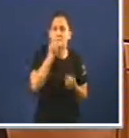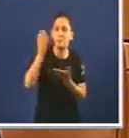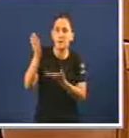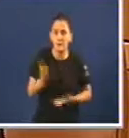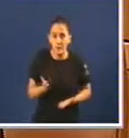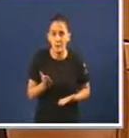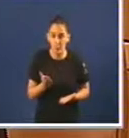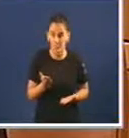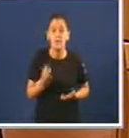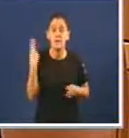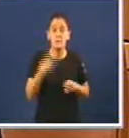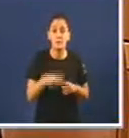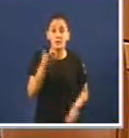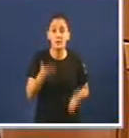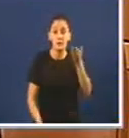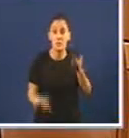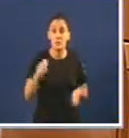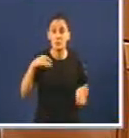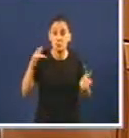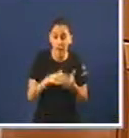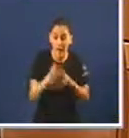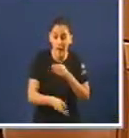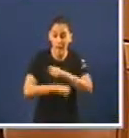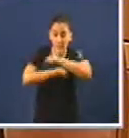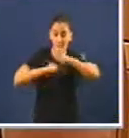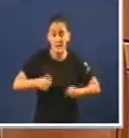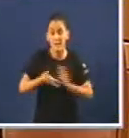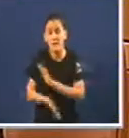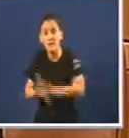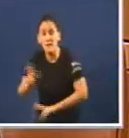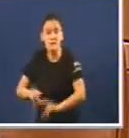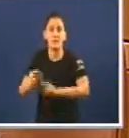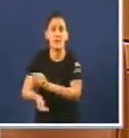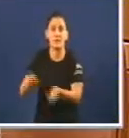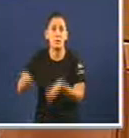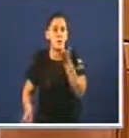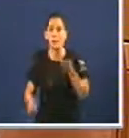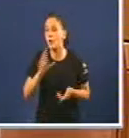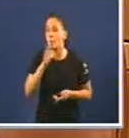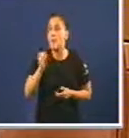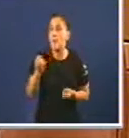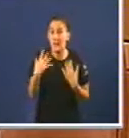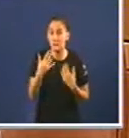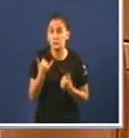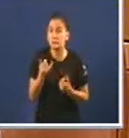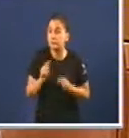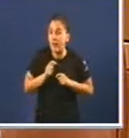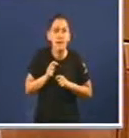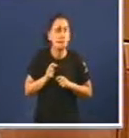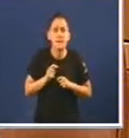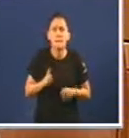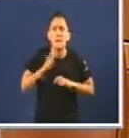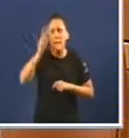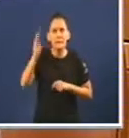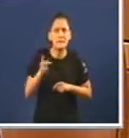vostede. As políticas avalíanse mentre se implementan, non só cando rematan. Por iso fixamos esta pregunta. Se ten datos, traigaos. Non trate despistar a